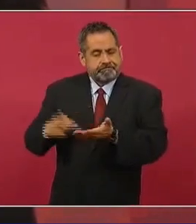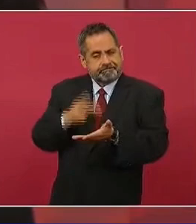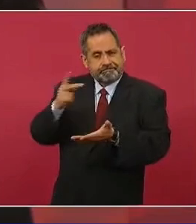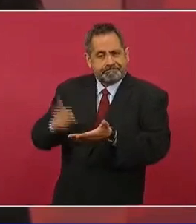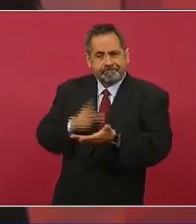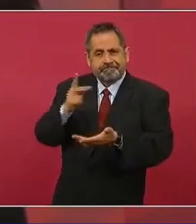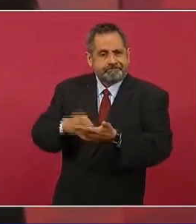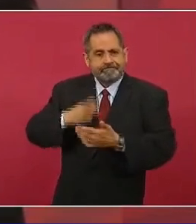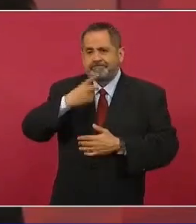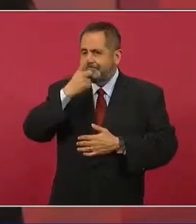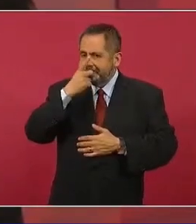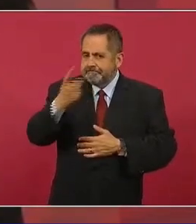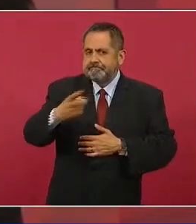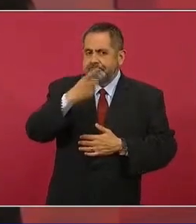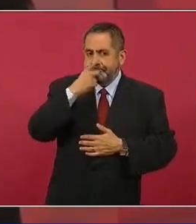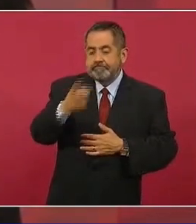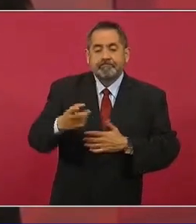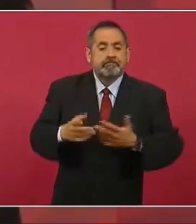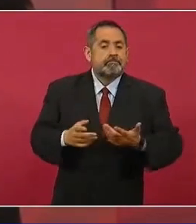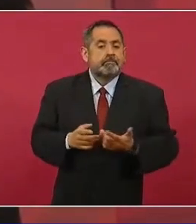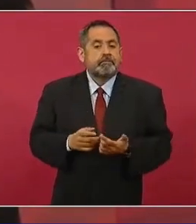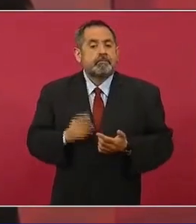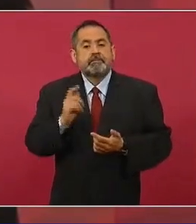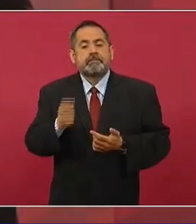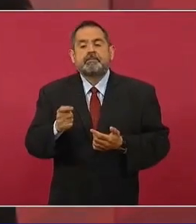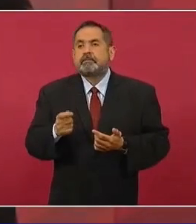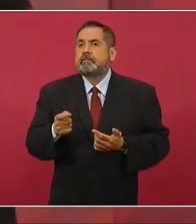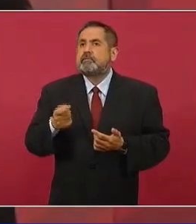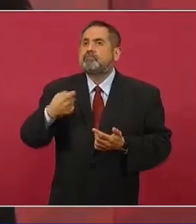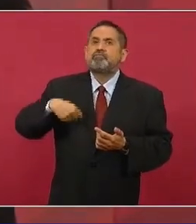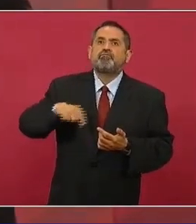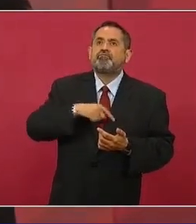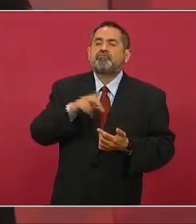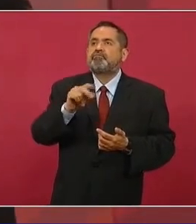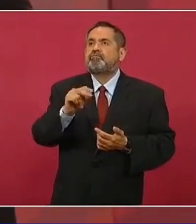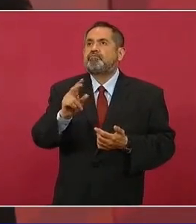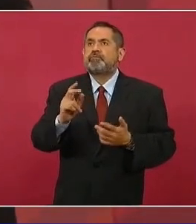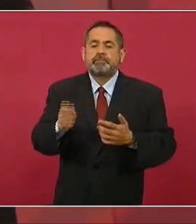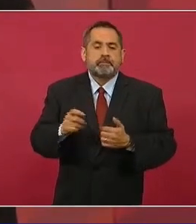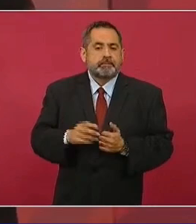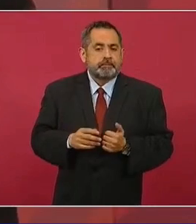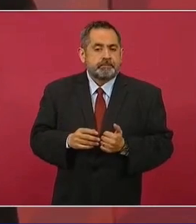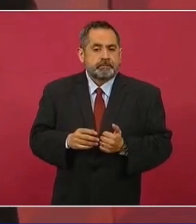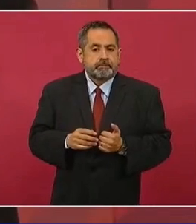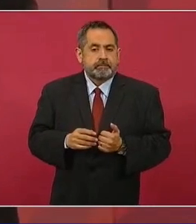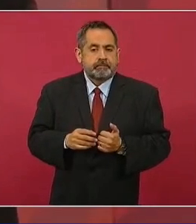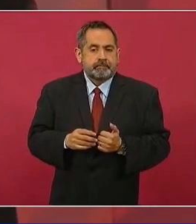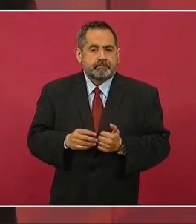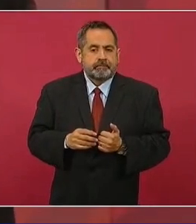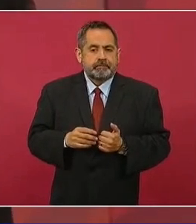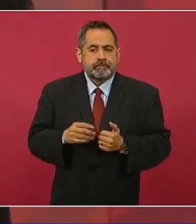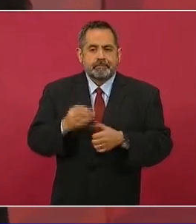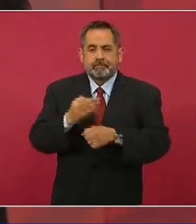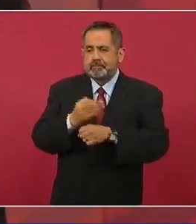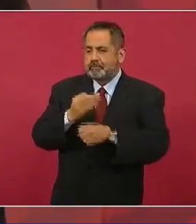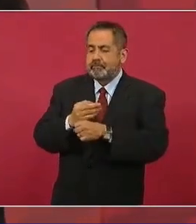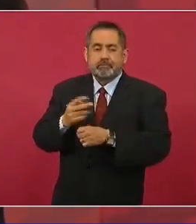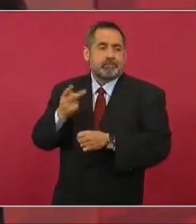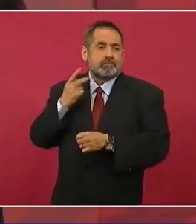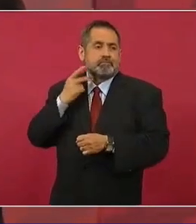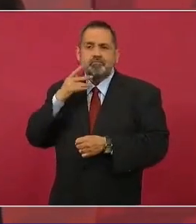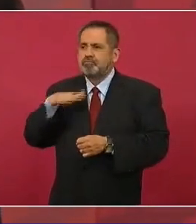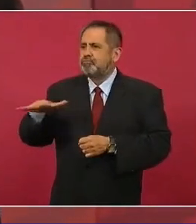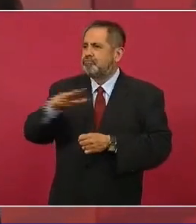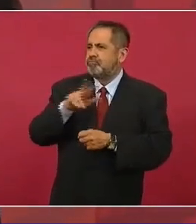que no estamos en una situación de normalidad política.